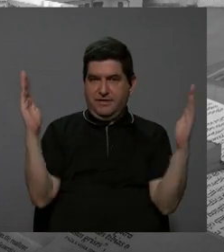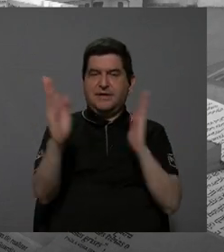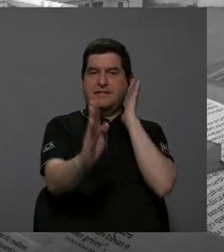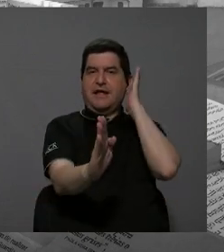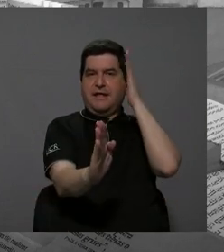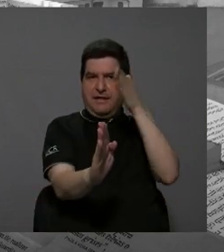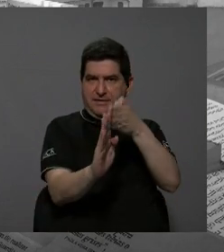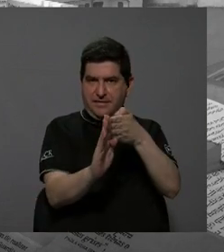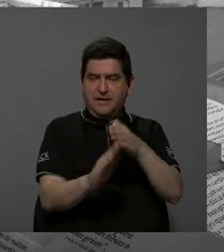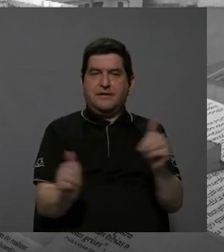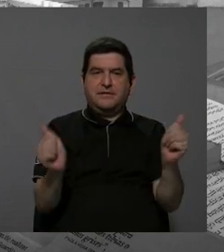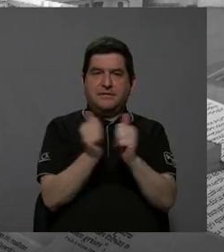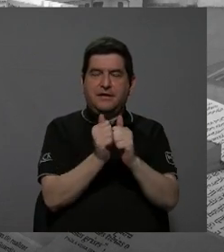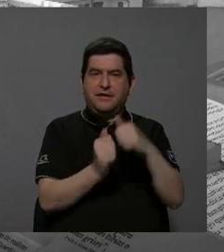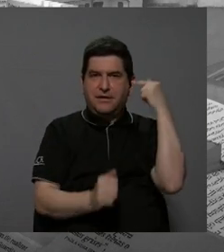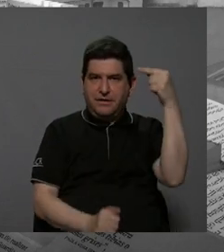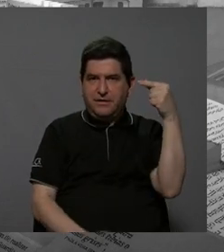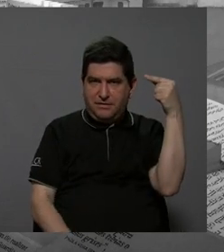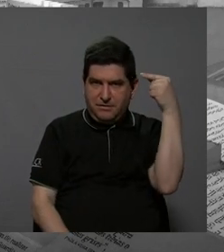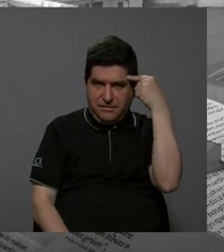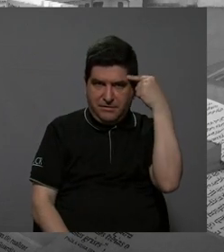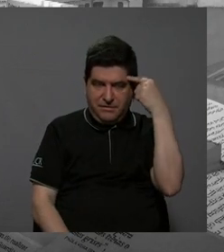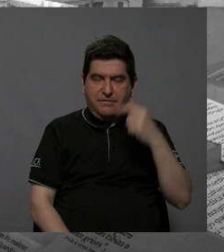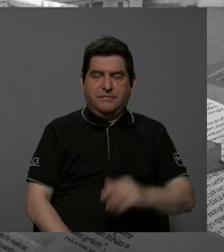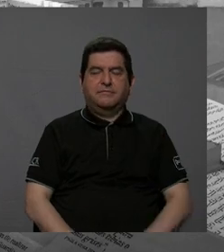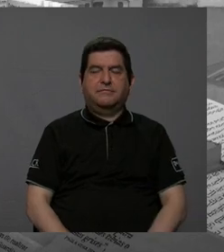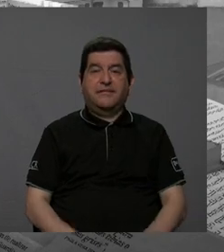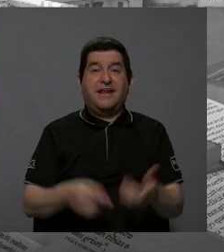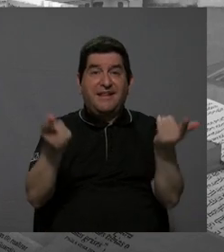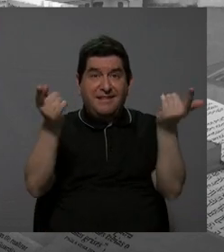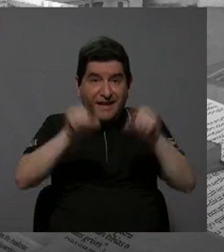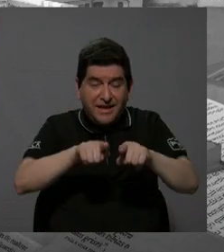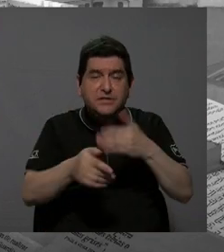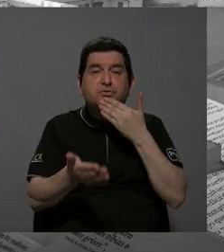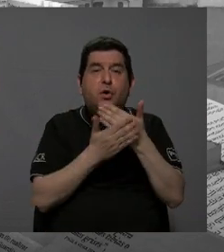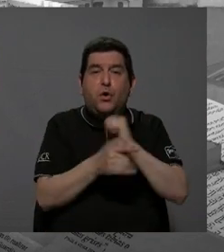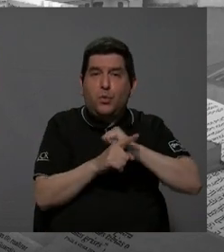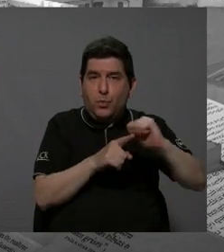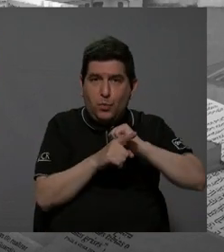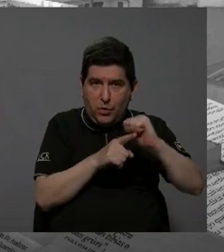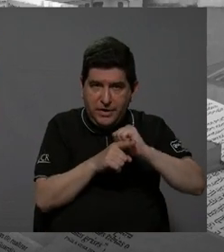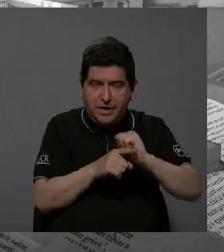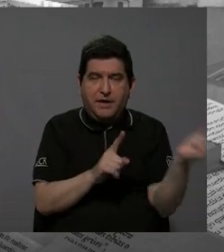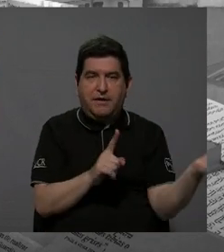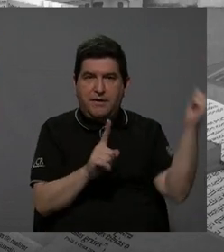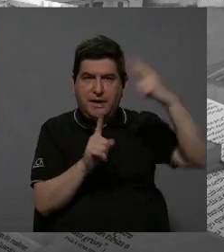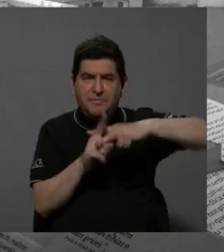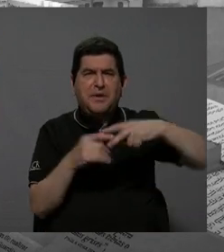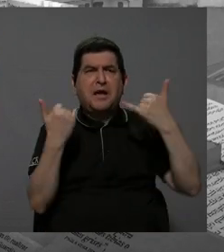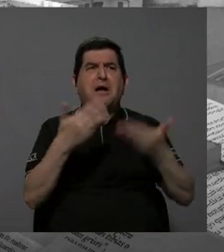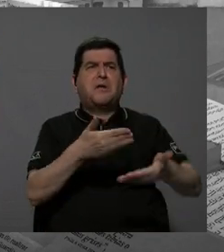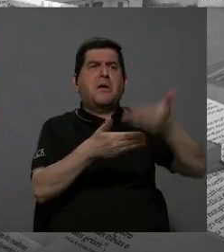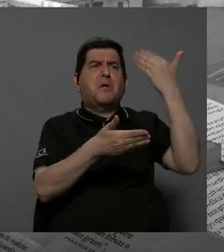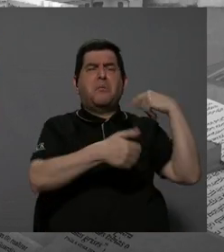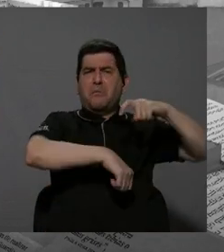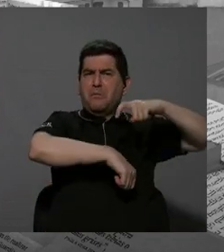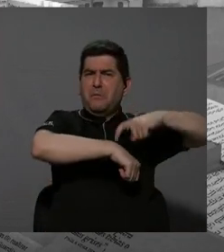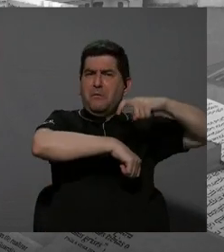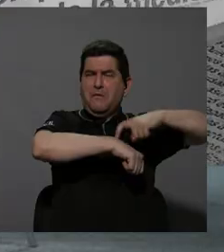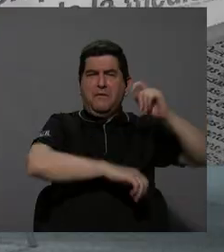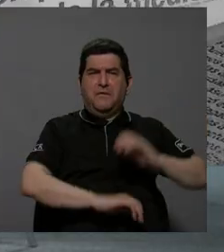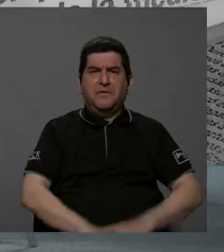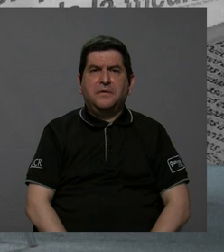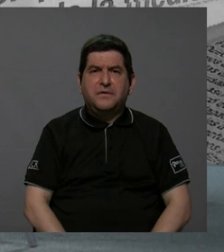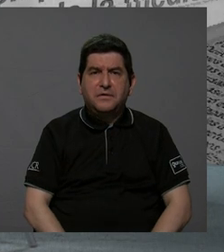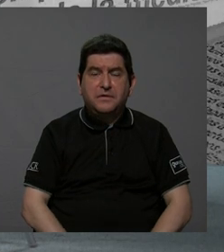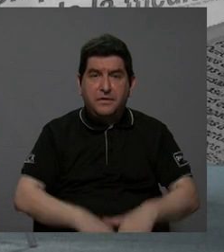directa con las administraciones. De hecho, una buena práctica que venimos implementando desde hace mucho tiempo, es que